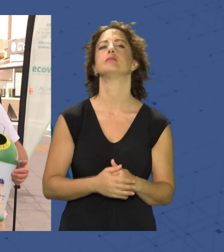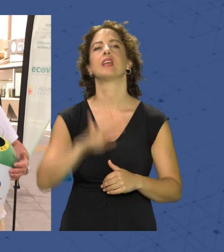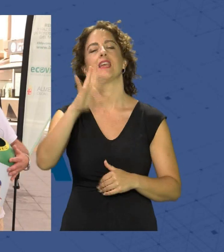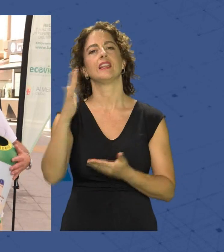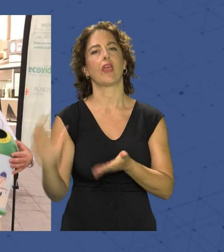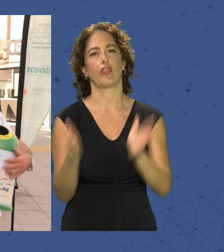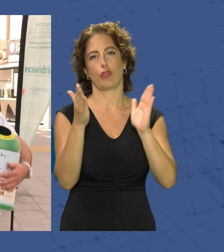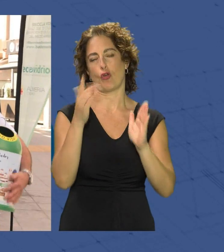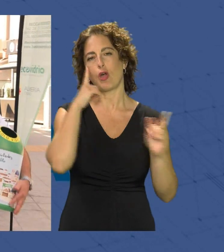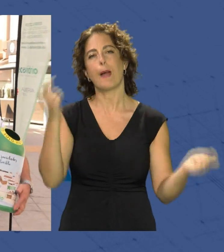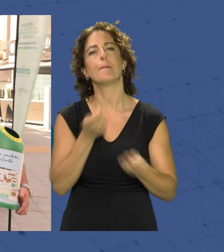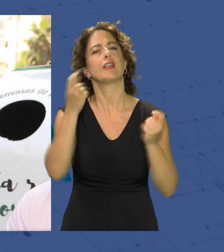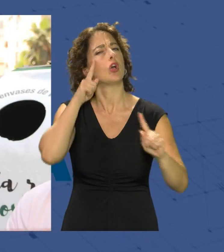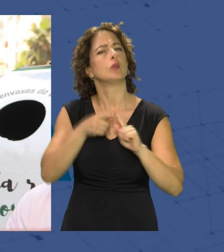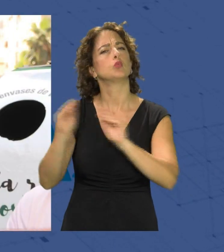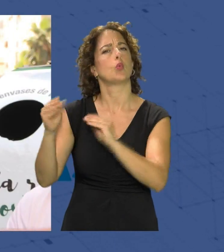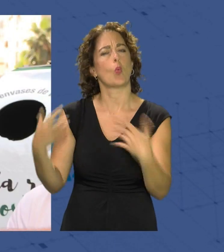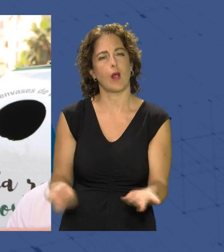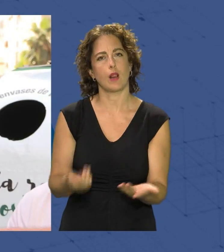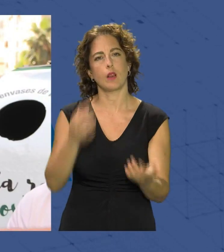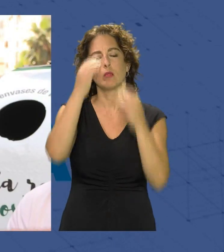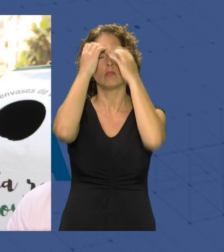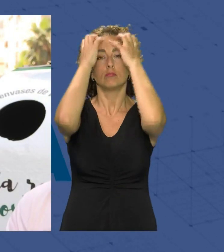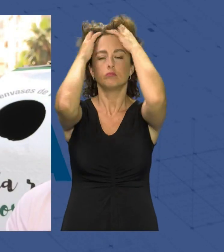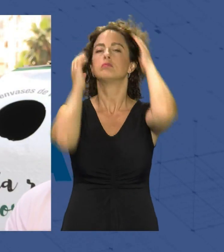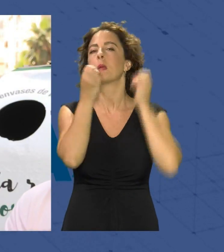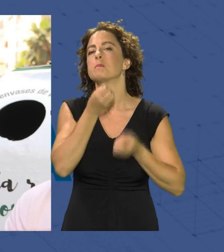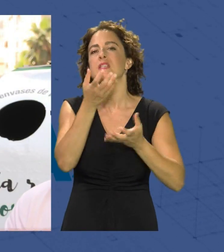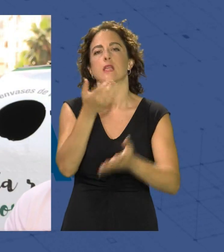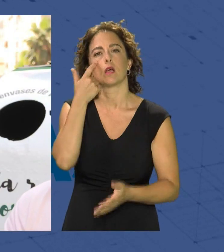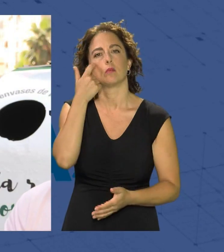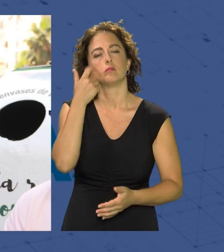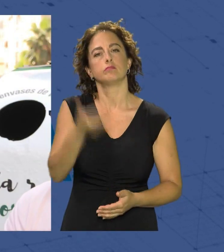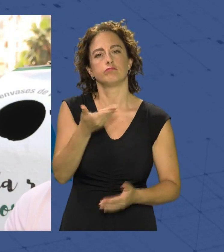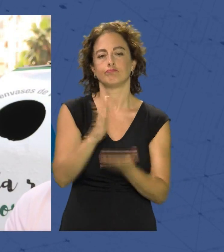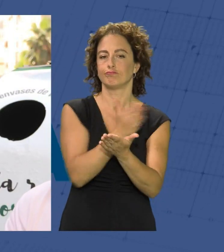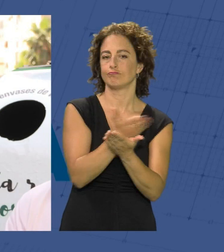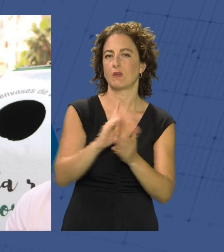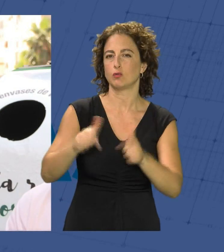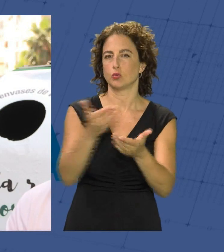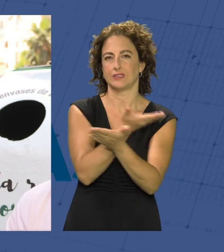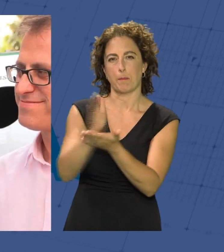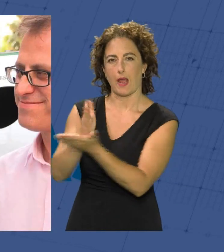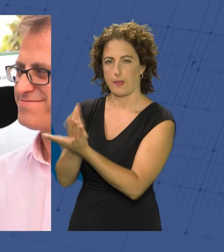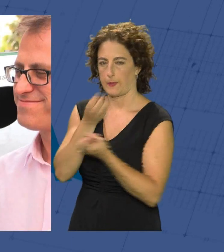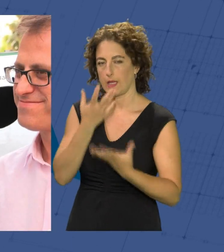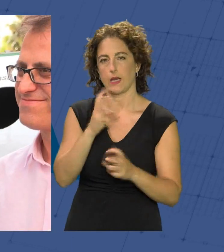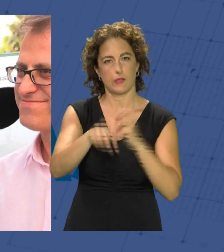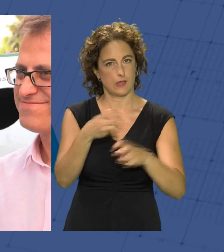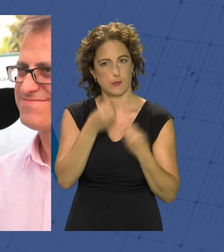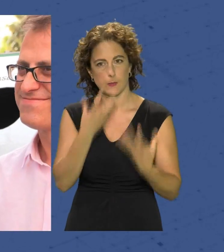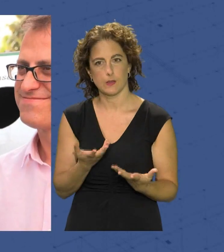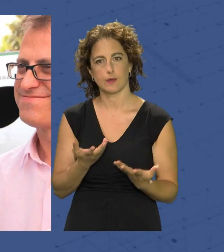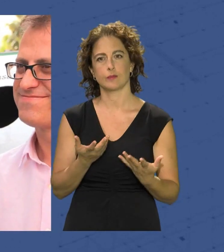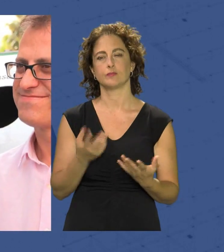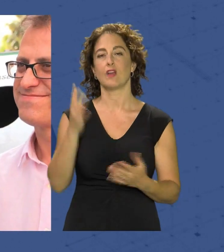de una campaña que lo que pretende es seguir lanzando el mensaje de la importancia de separar bien nuestros residuos y reciclar Competir por una de